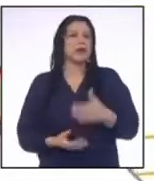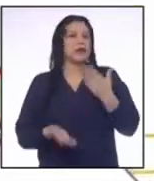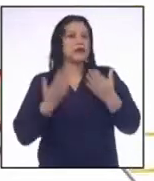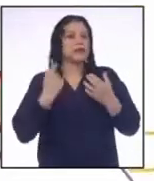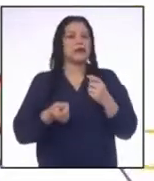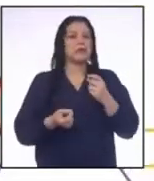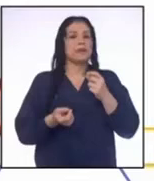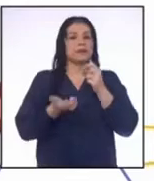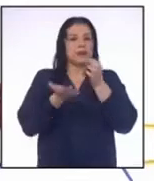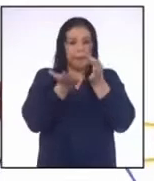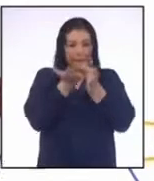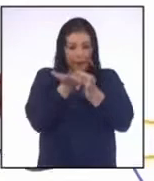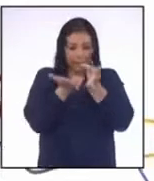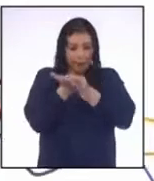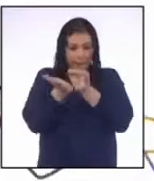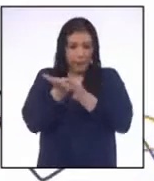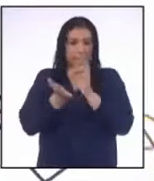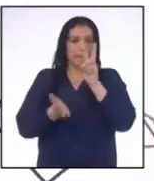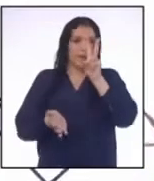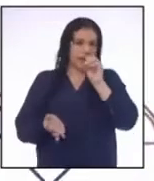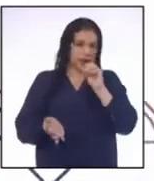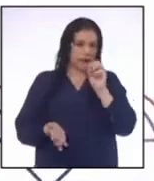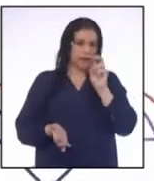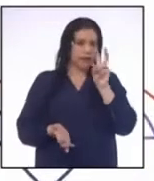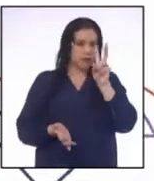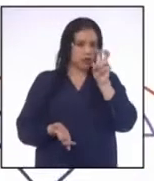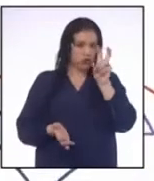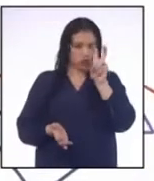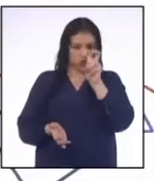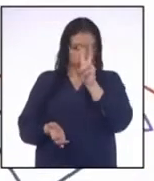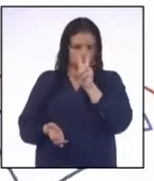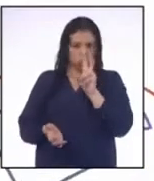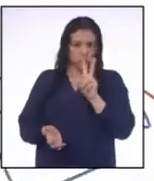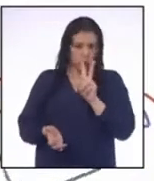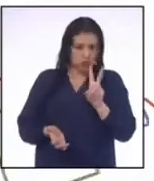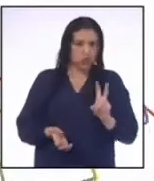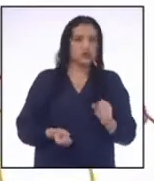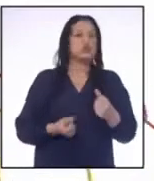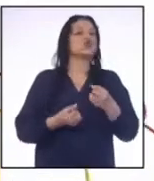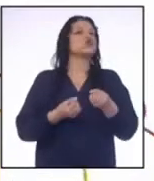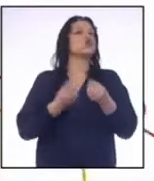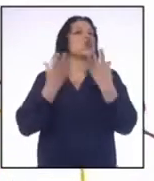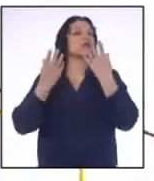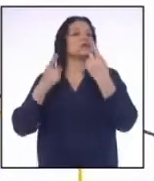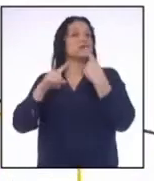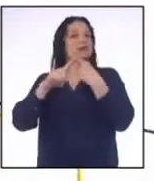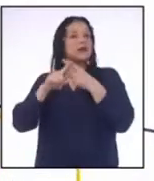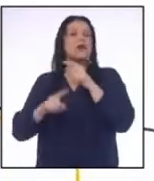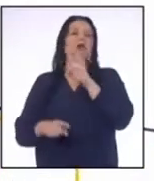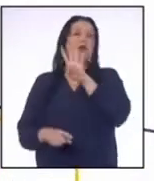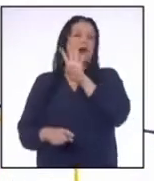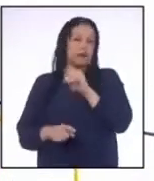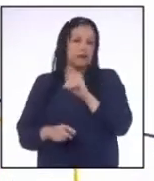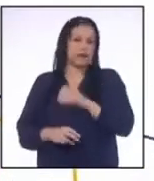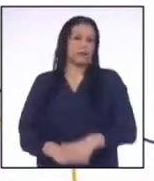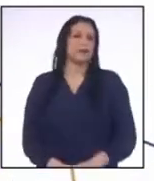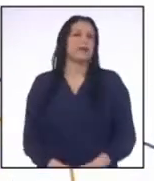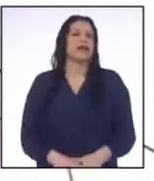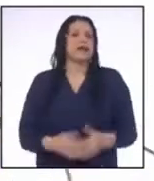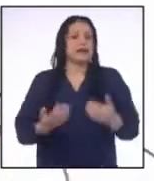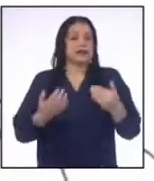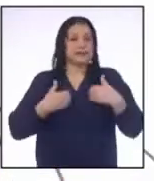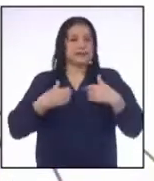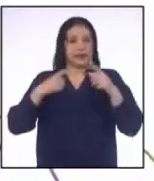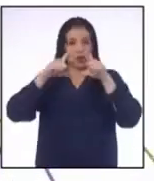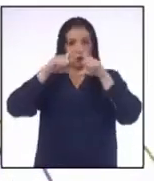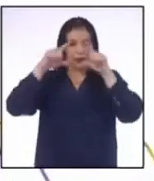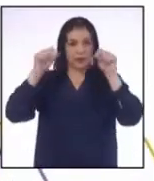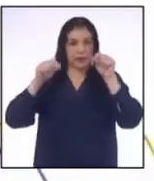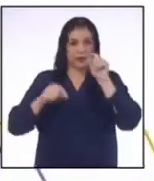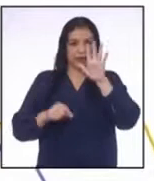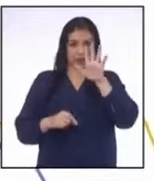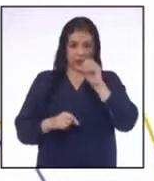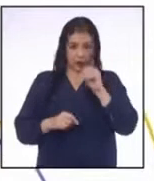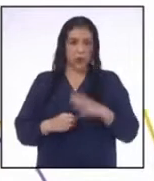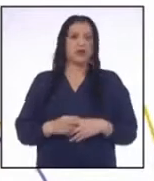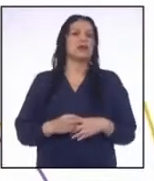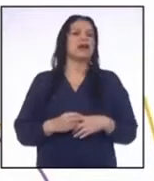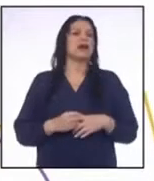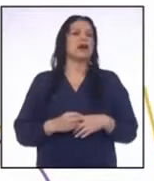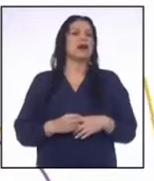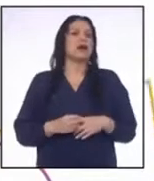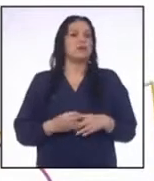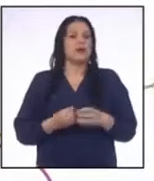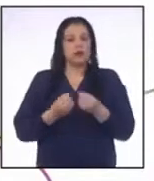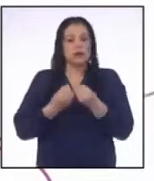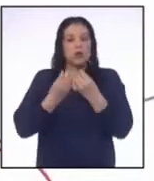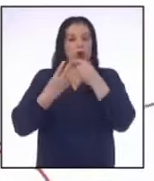tengo 20 monedas de un valor de 2 soles ¿Qué monto tendré? 40 soles Ahora, si tengo billetes de 50 soles pero la